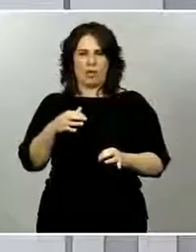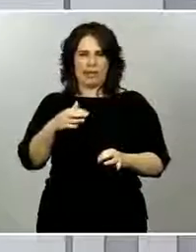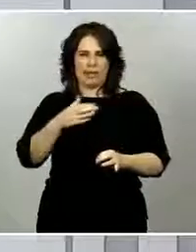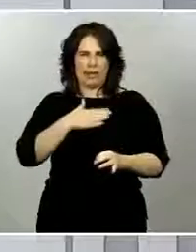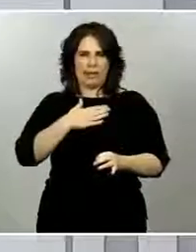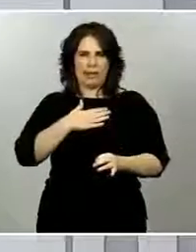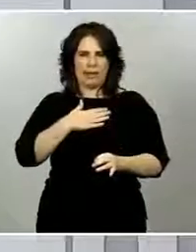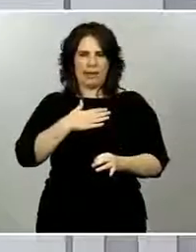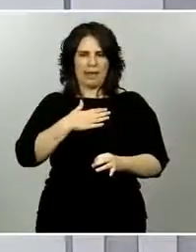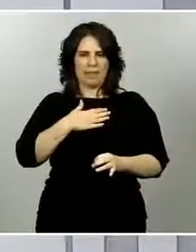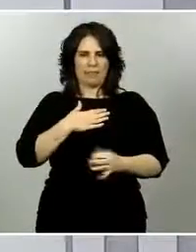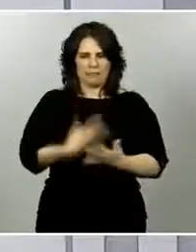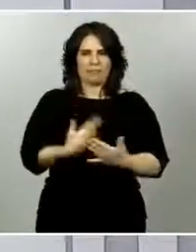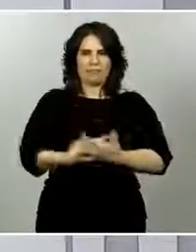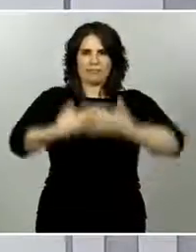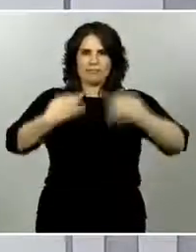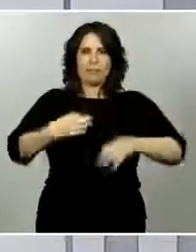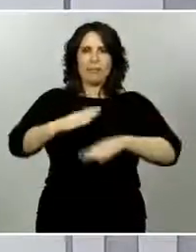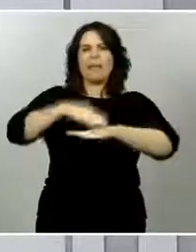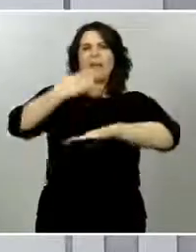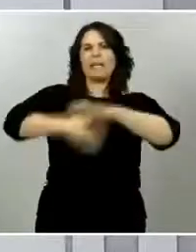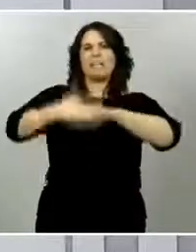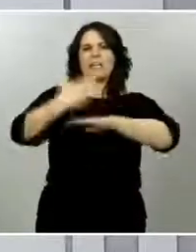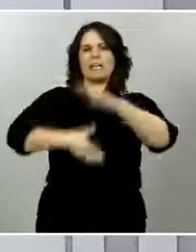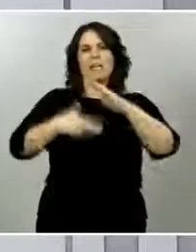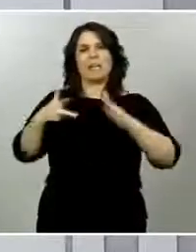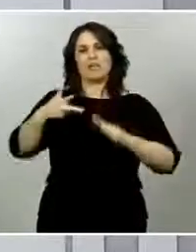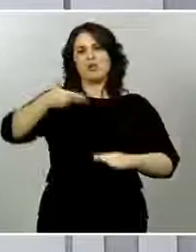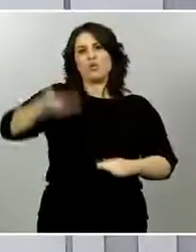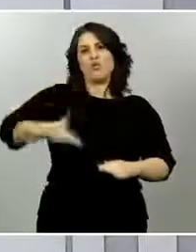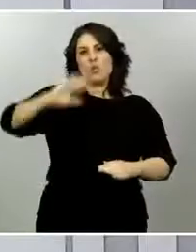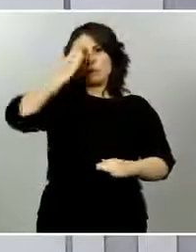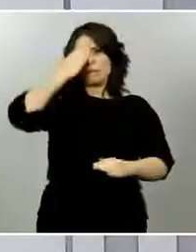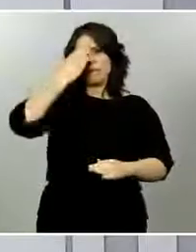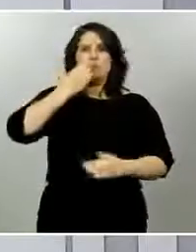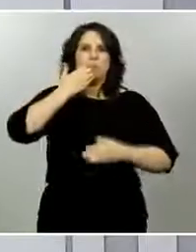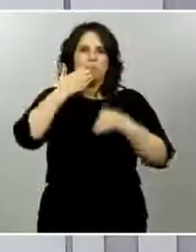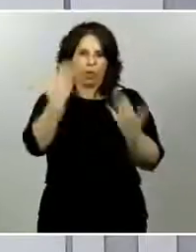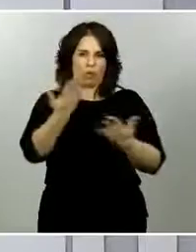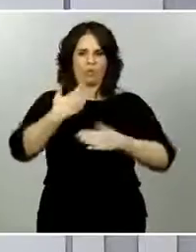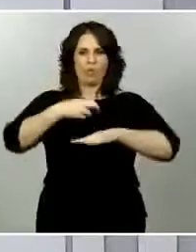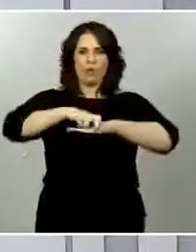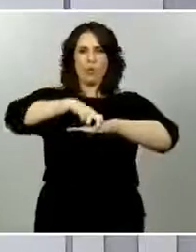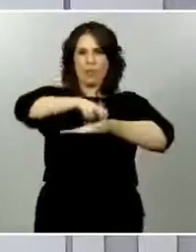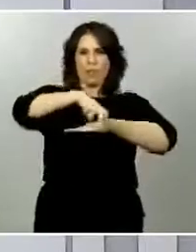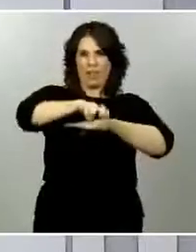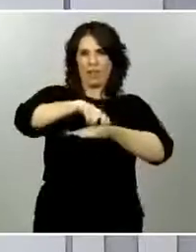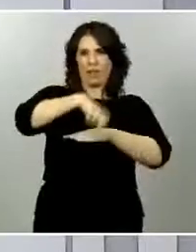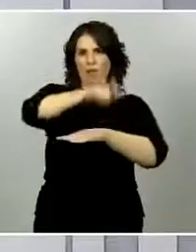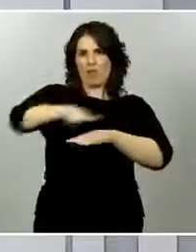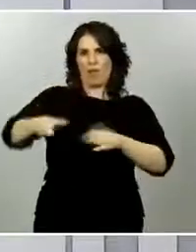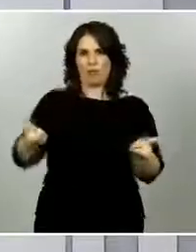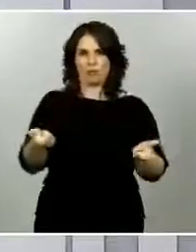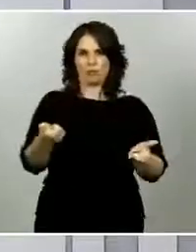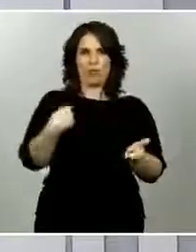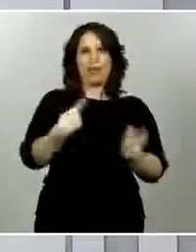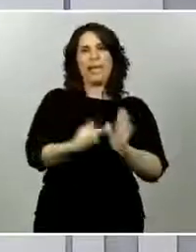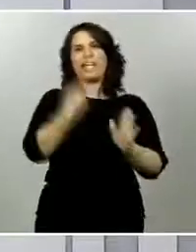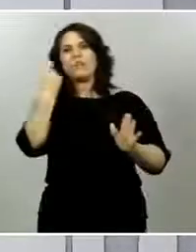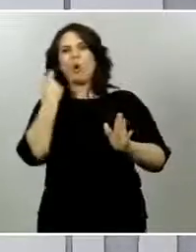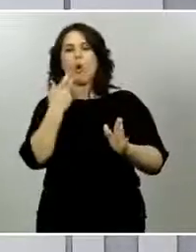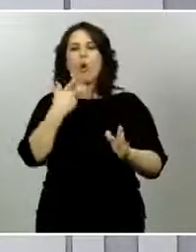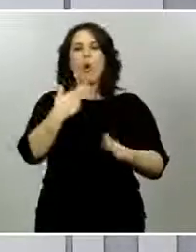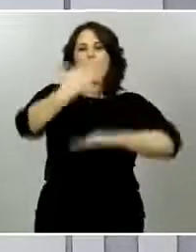de ayer, es el único instrumento constitucional que garantiza y tiene toda la salvaguarda cuando se trata de restringir